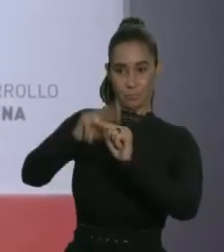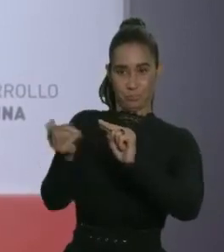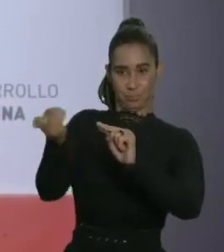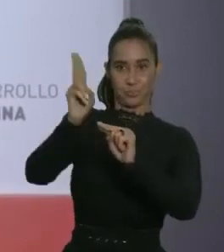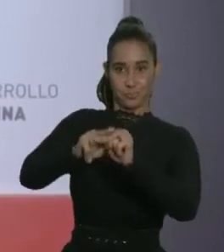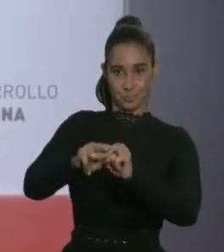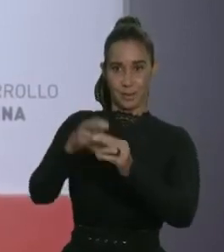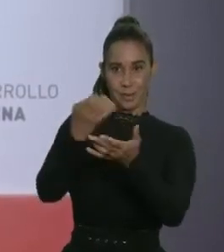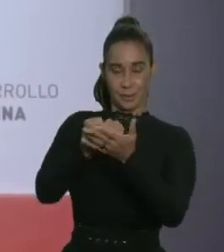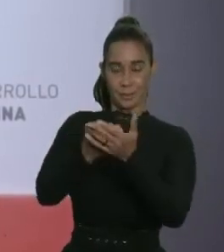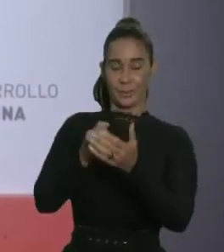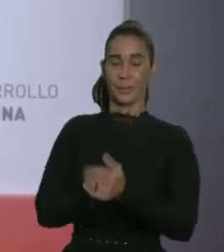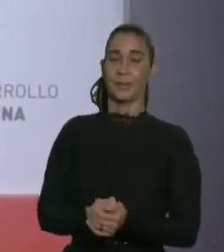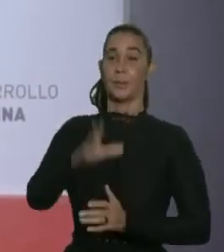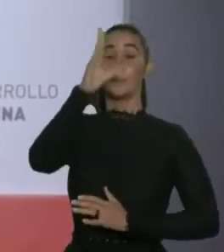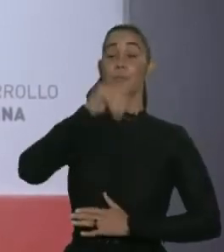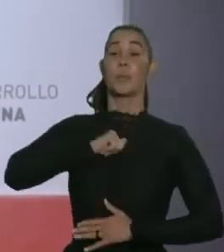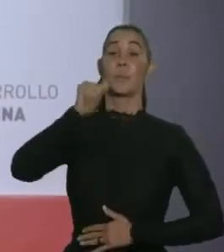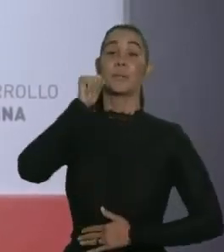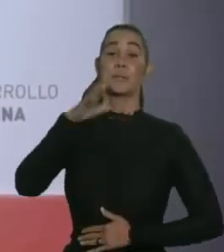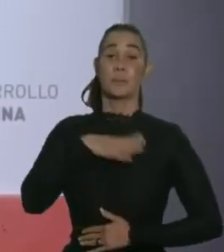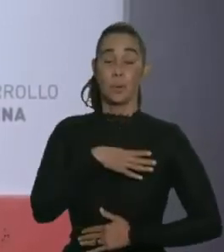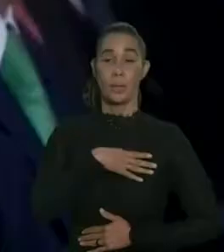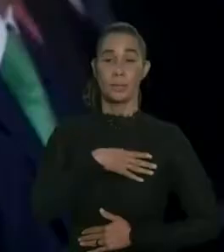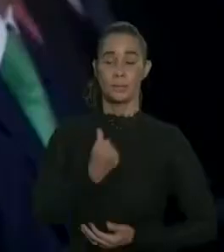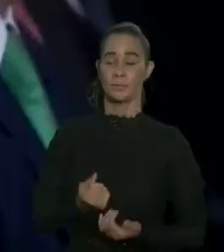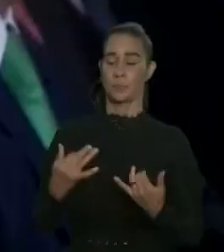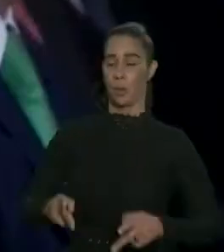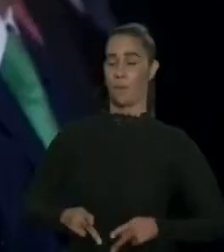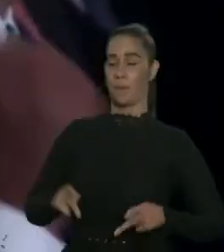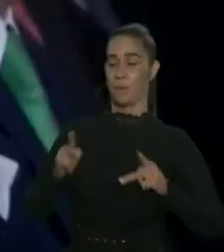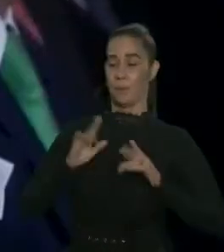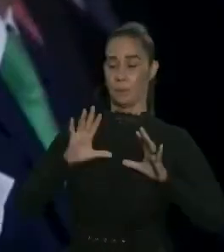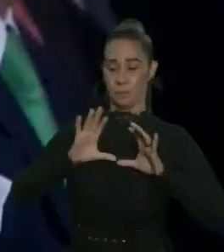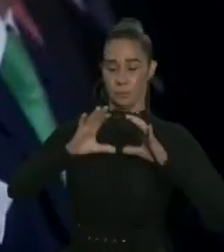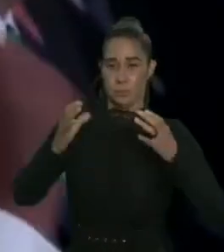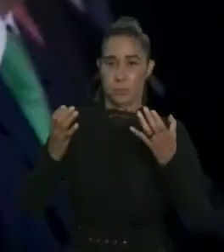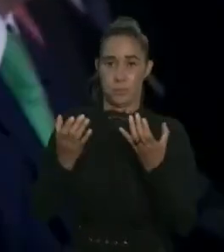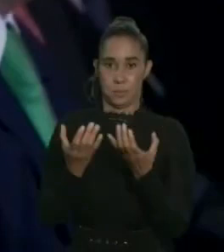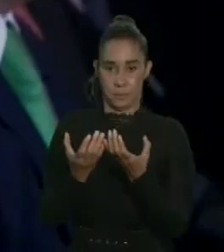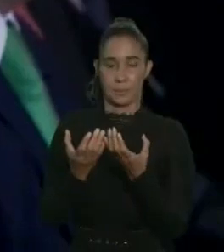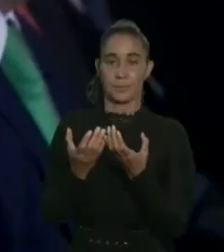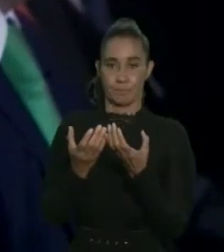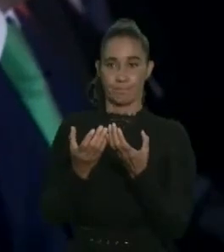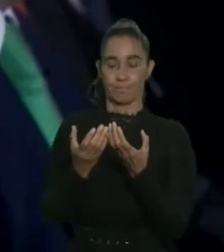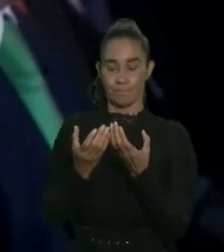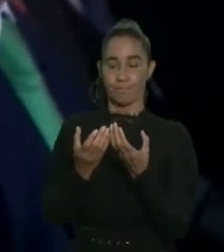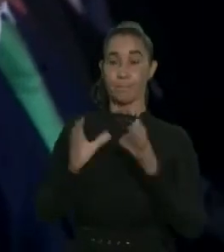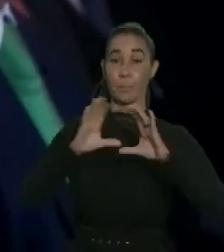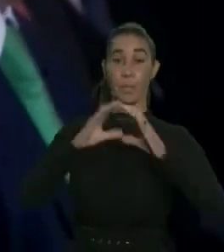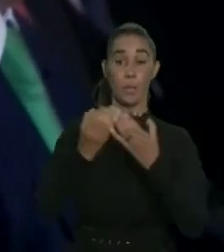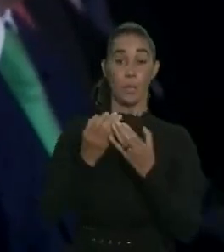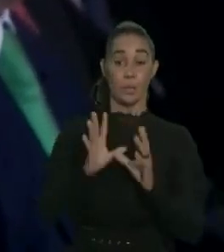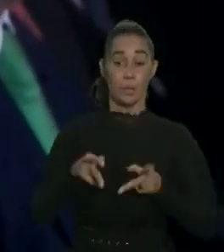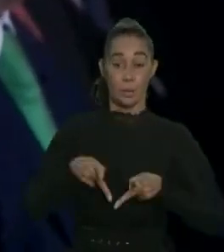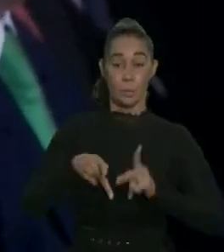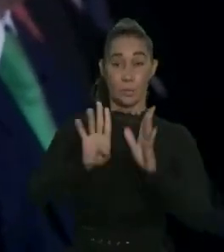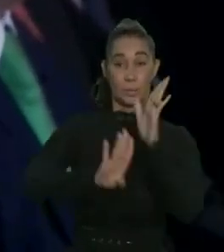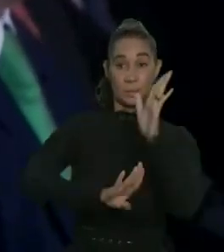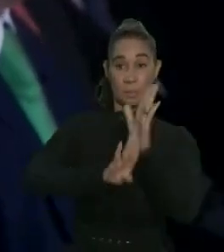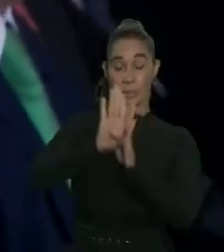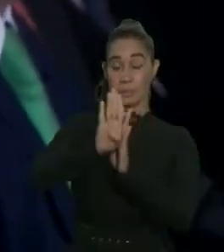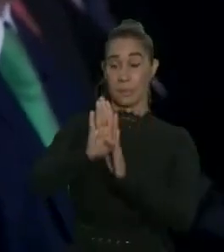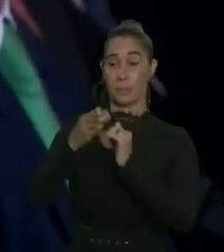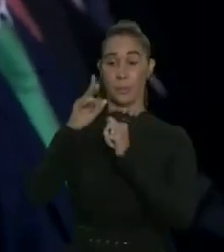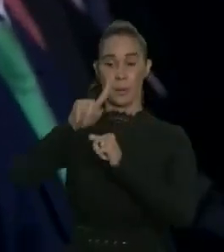economía. Señoras y señores, vivimos en una aldea global, una aldea en que las oportunidades de crecimiento